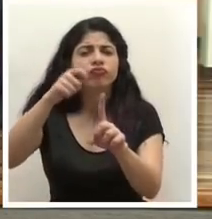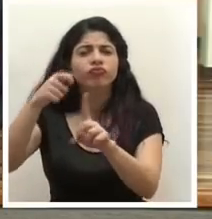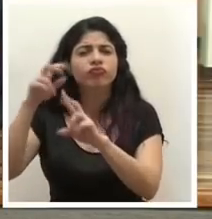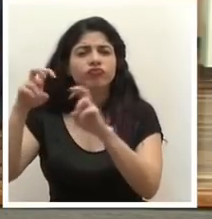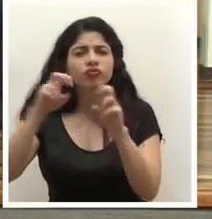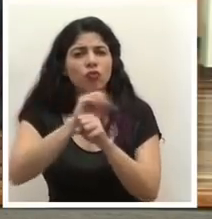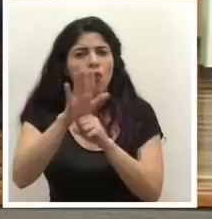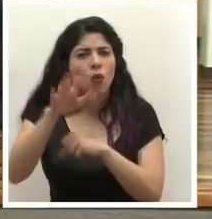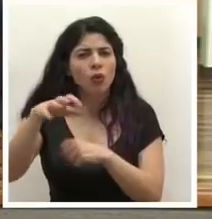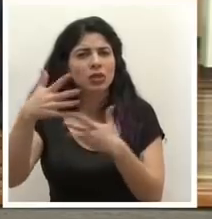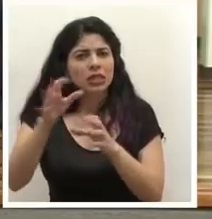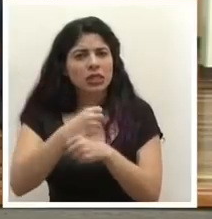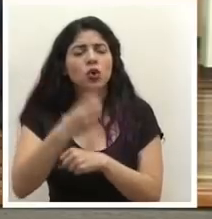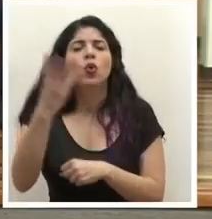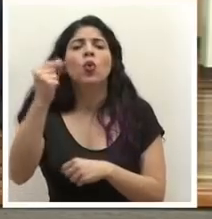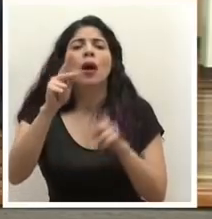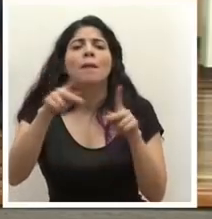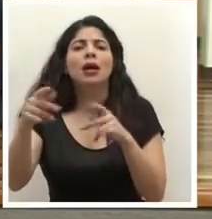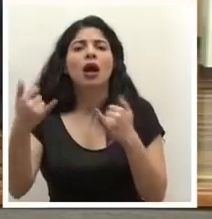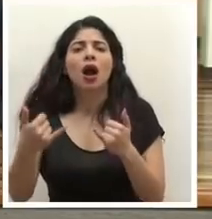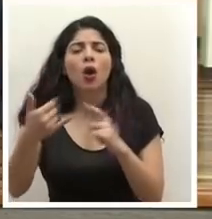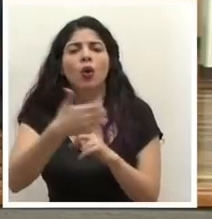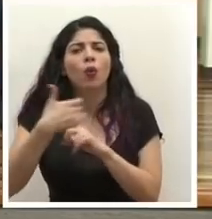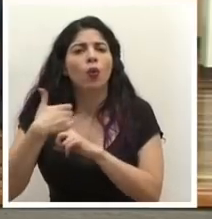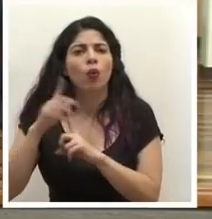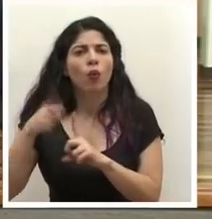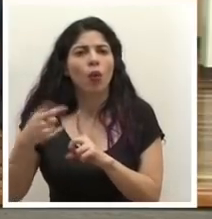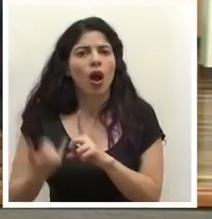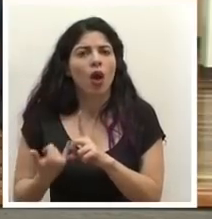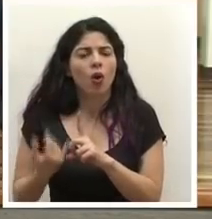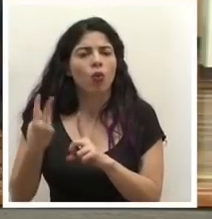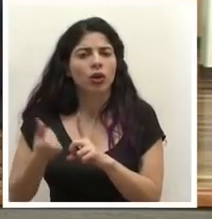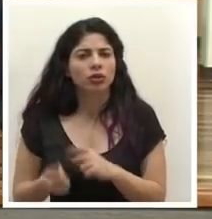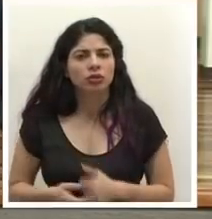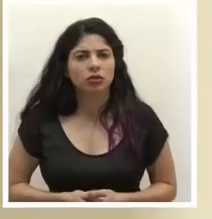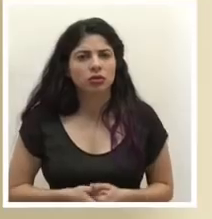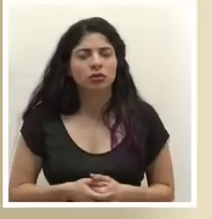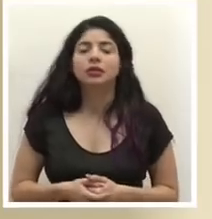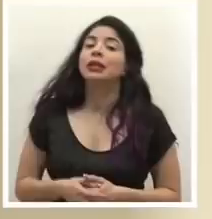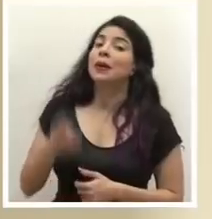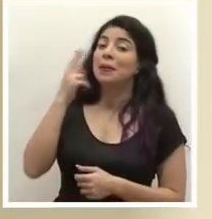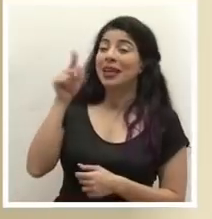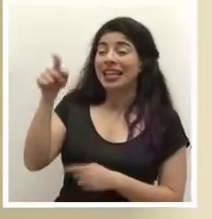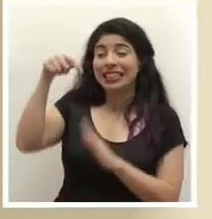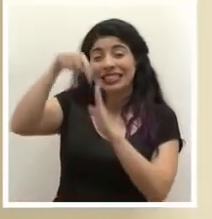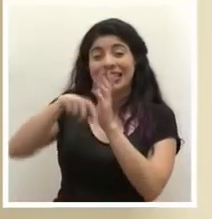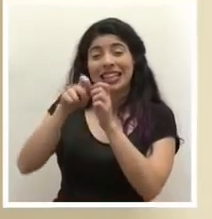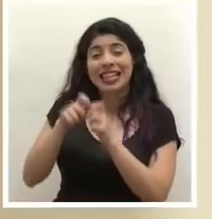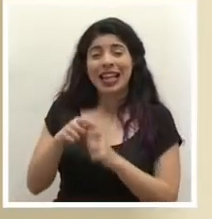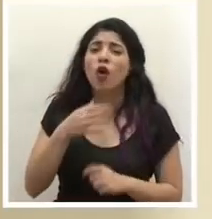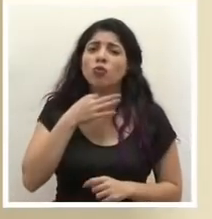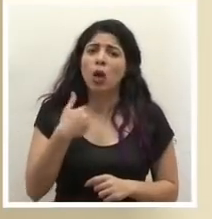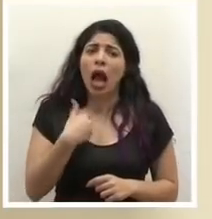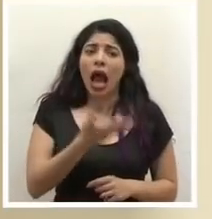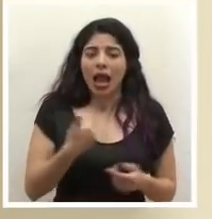cantón y cuántas personas están en aislamiento obligatorio en estos momentos si ese nivel de detalle con mucho gusto claro que lo